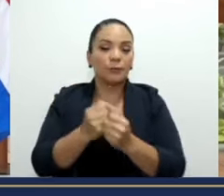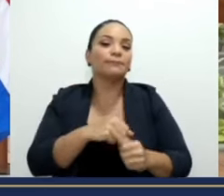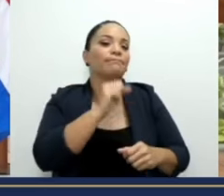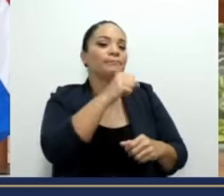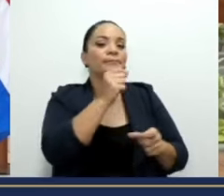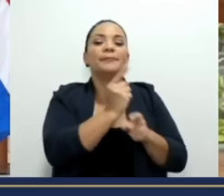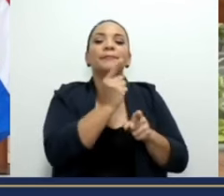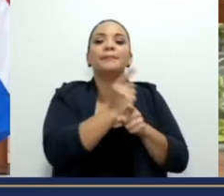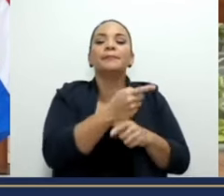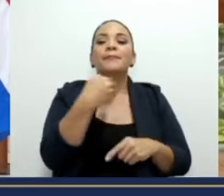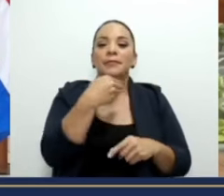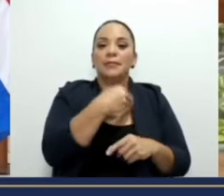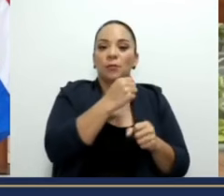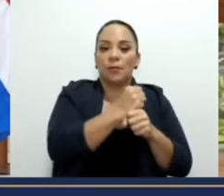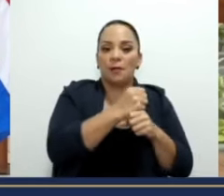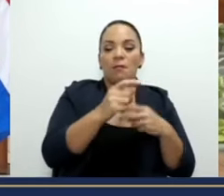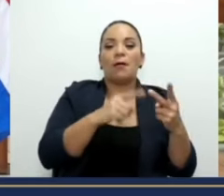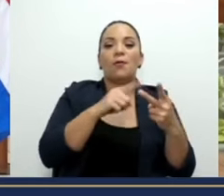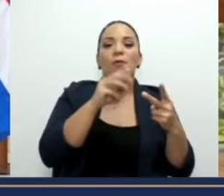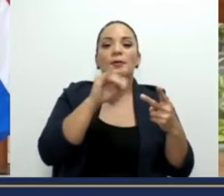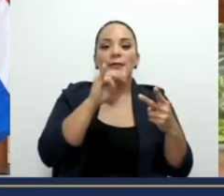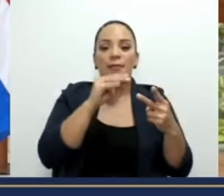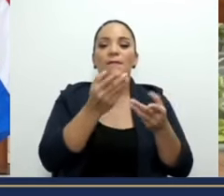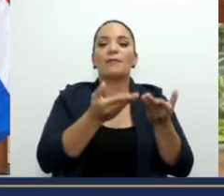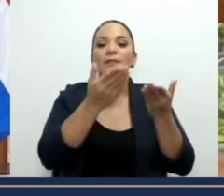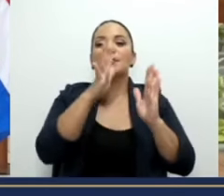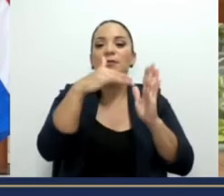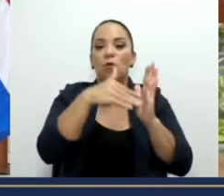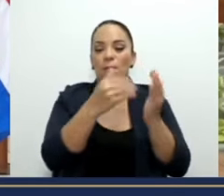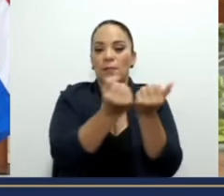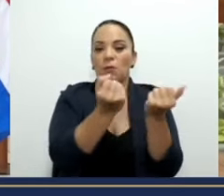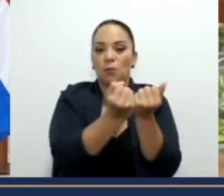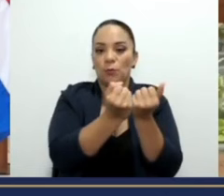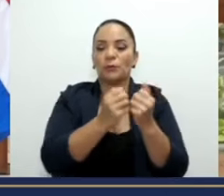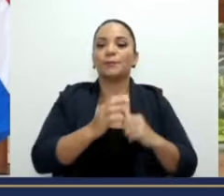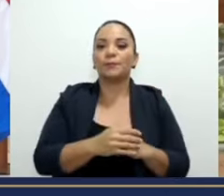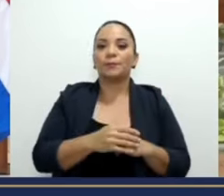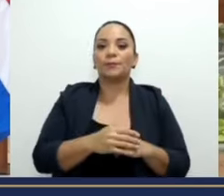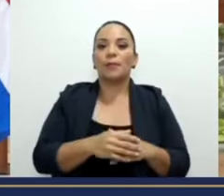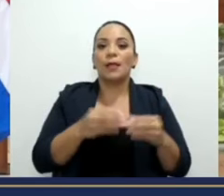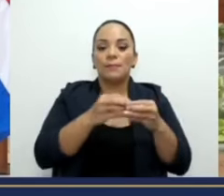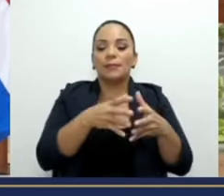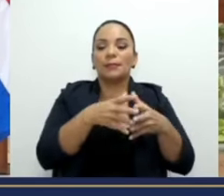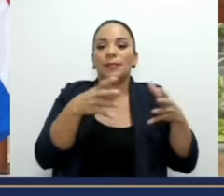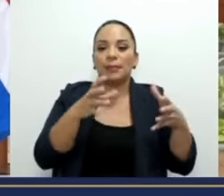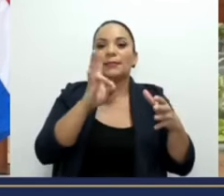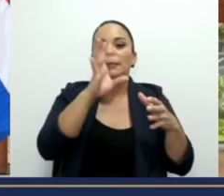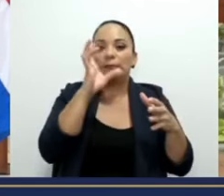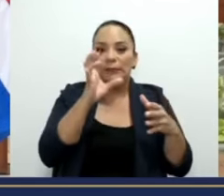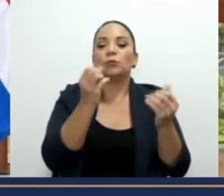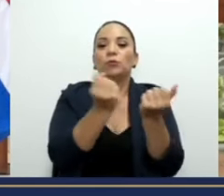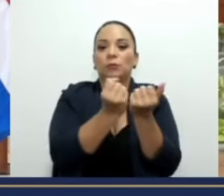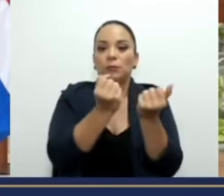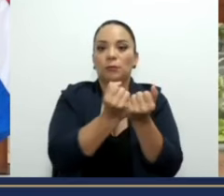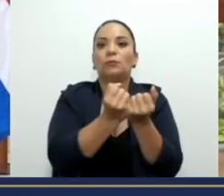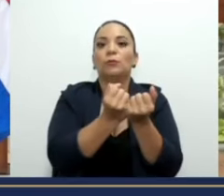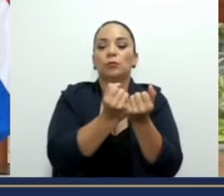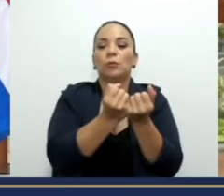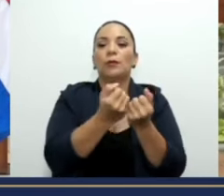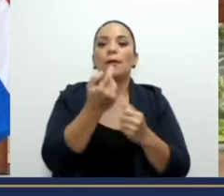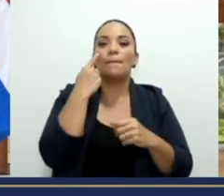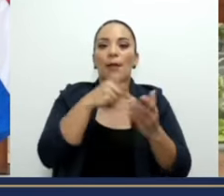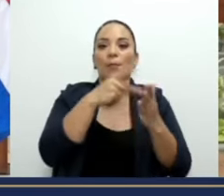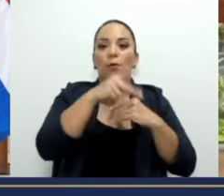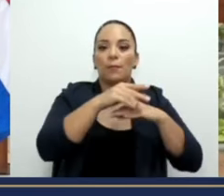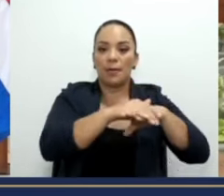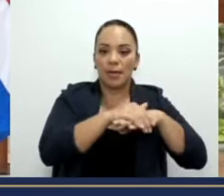de Trabajo y el INE estamos sumando cerca de cinco mil cupos. El número más grande es el de un programa de inglés con 700 cupos. Pero también vamos a tener programas